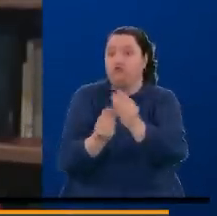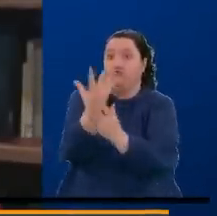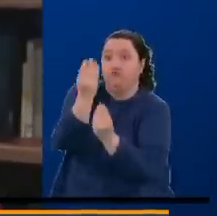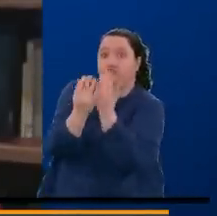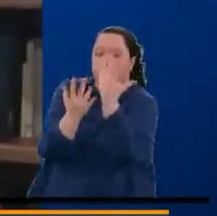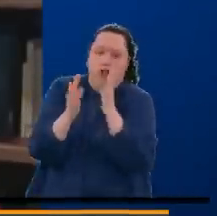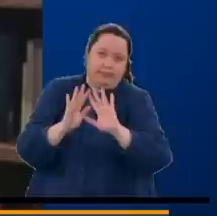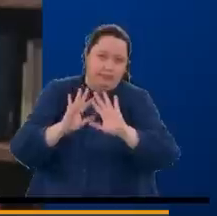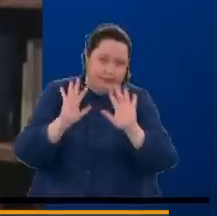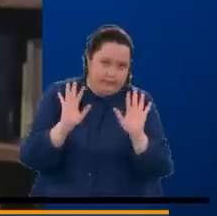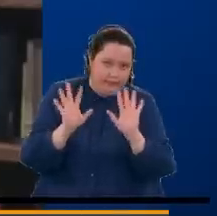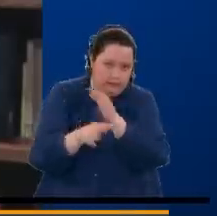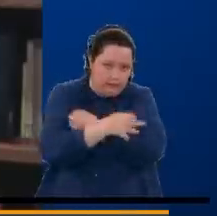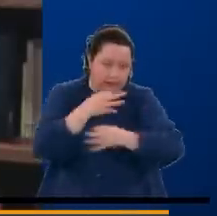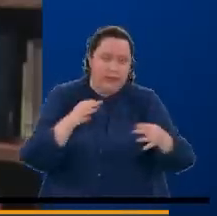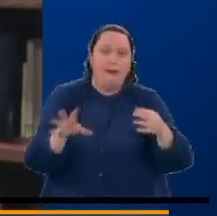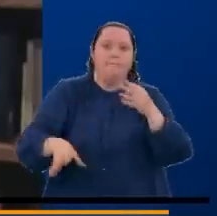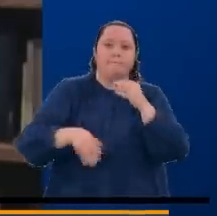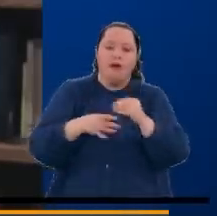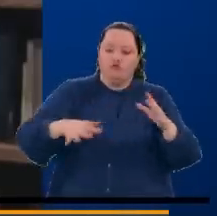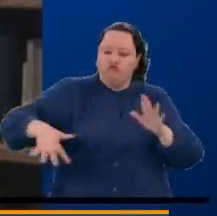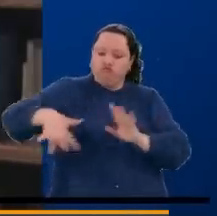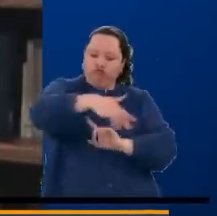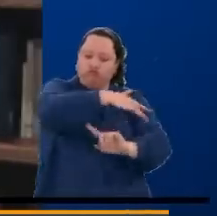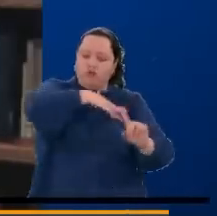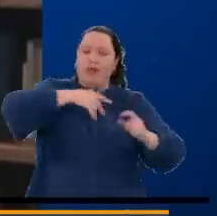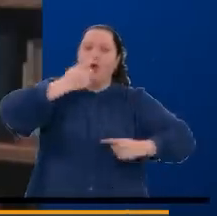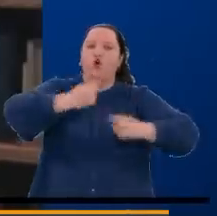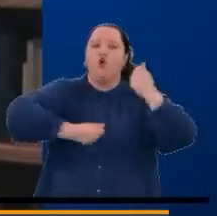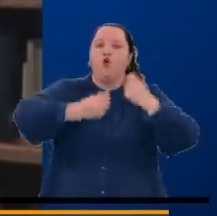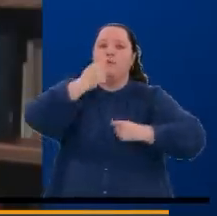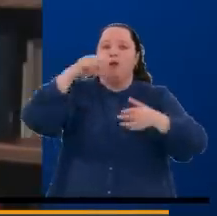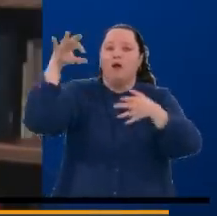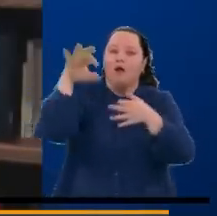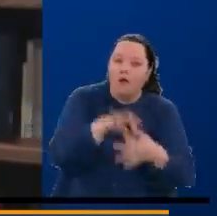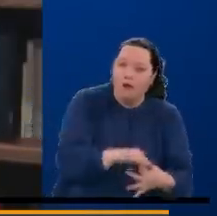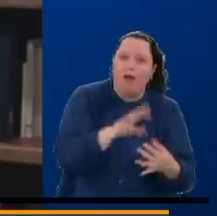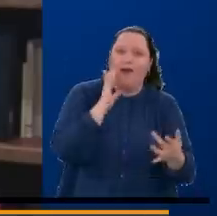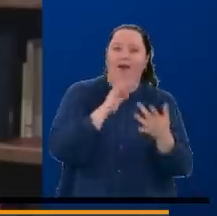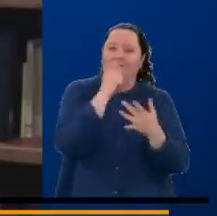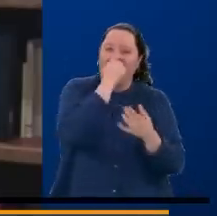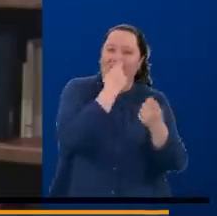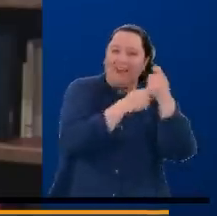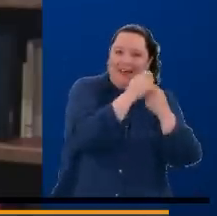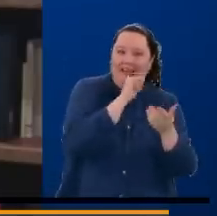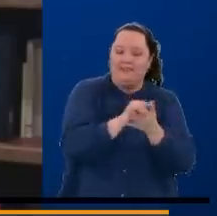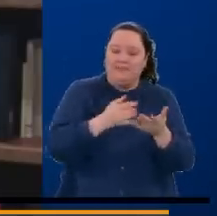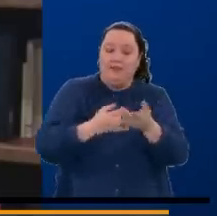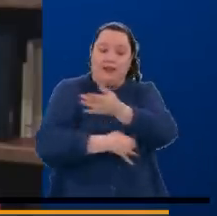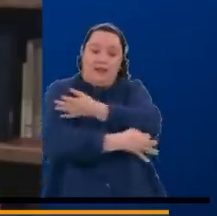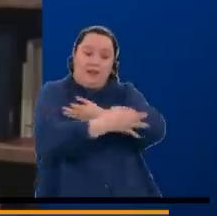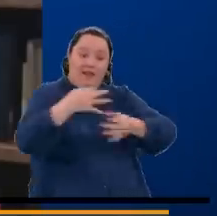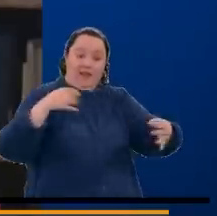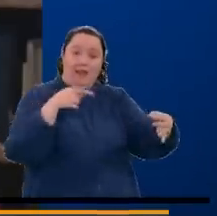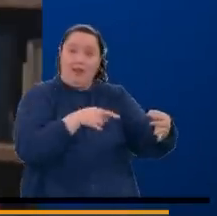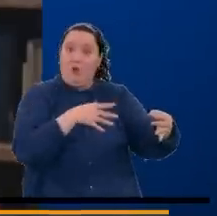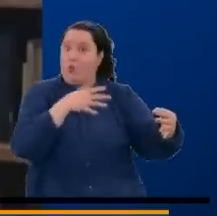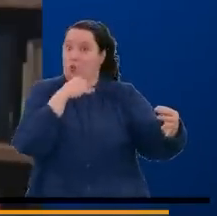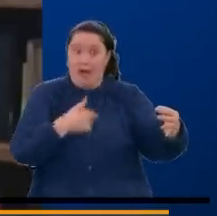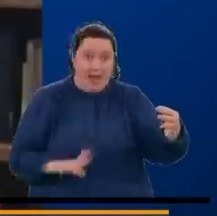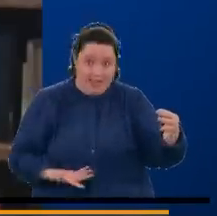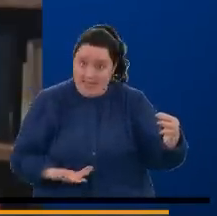cultivos de coca, sino toda la economía que se basa en el narcotráfico, no se podrá avanzar en